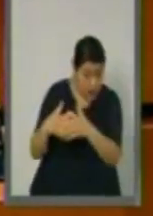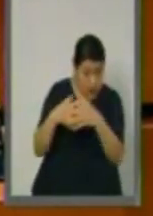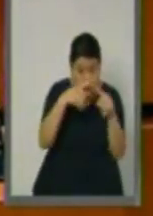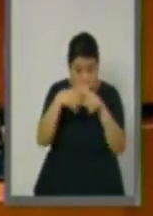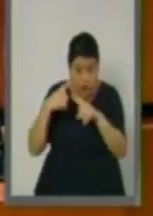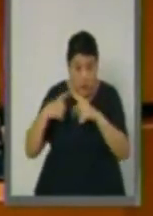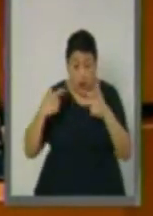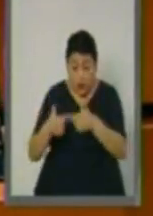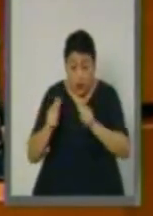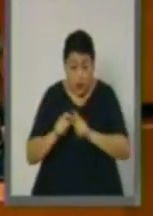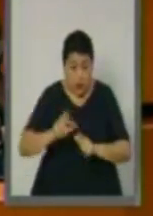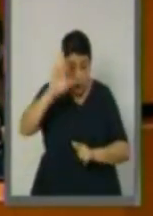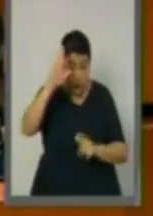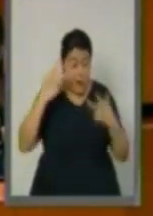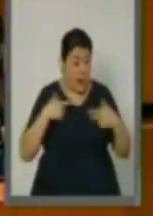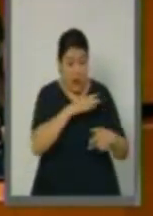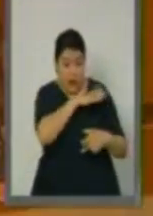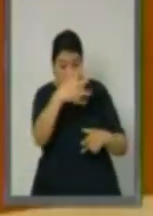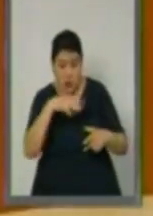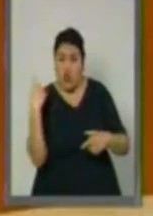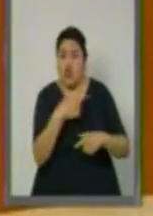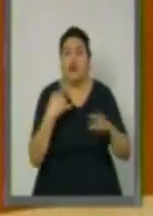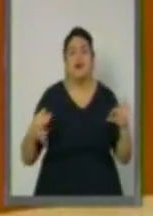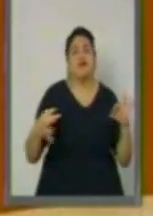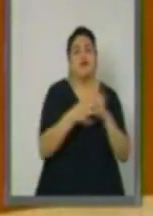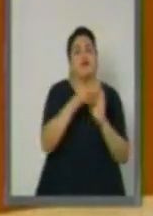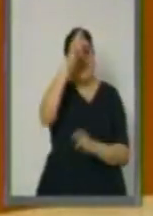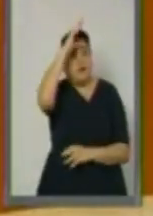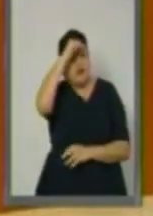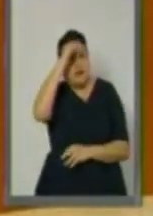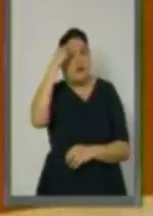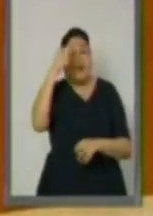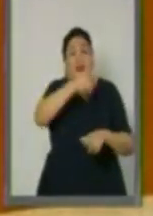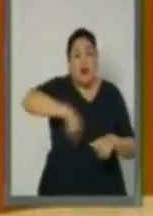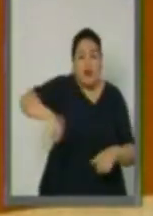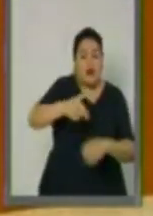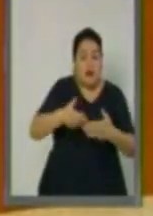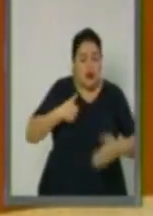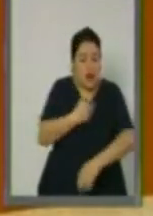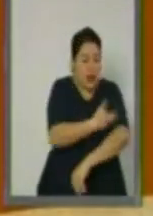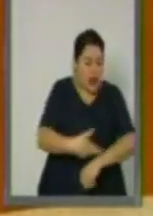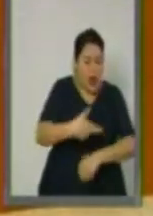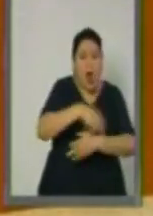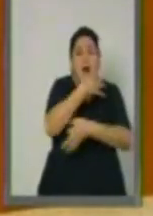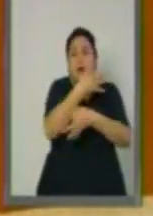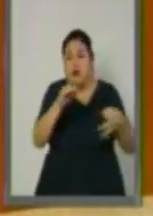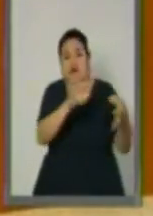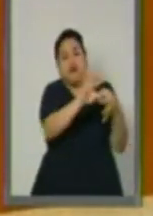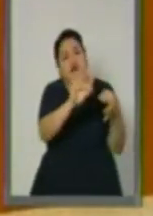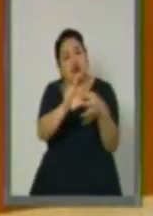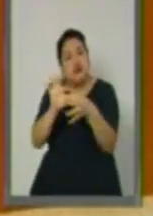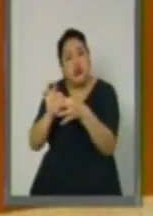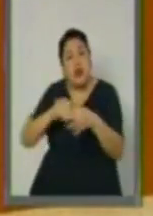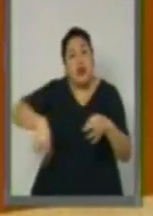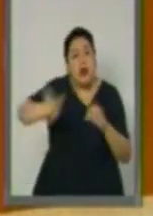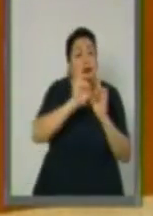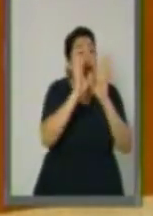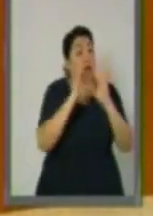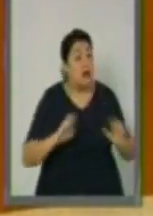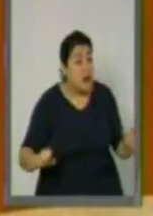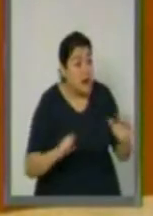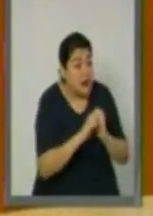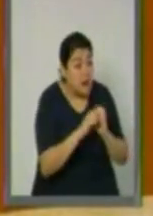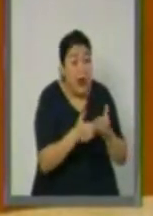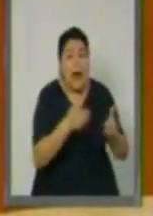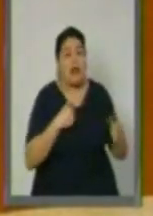grupos de voluntarios y sociedad civil, para que estos se encuentren debidamente informados y capacitados al momento de participar